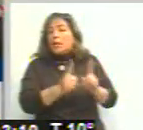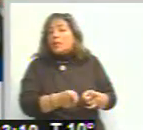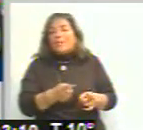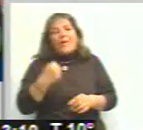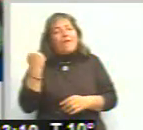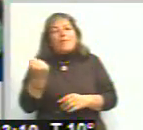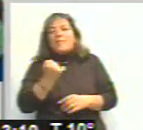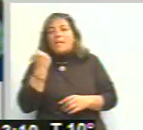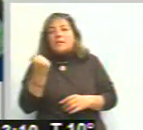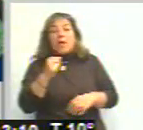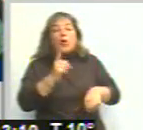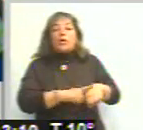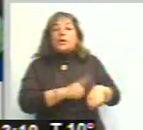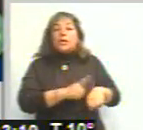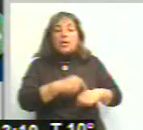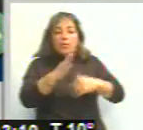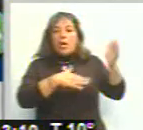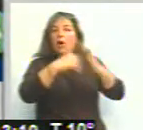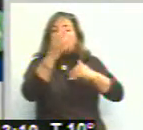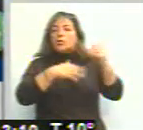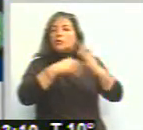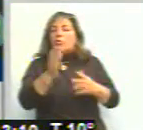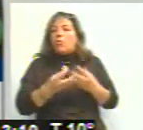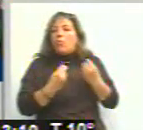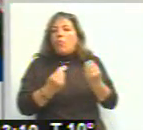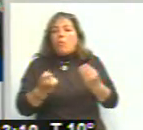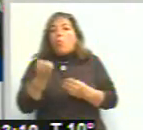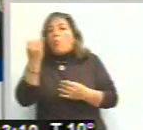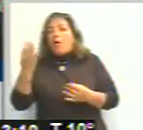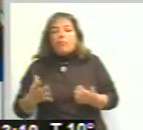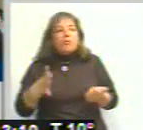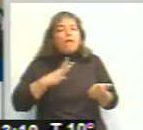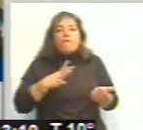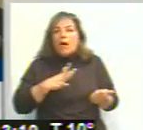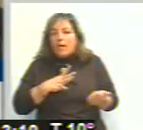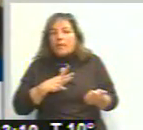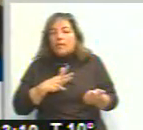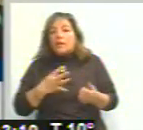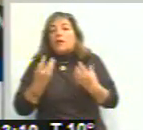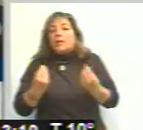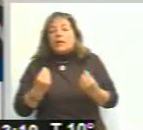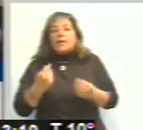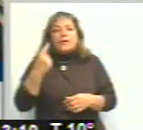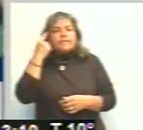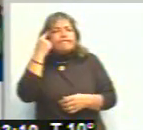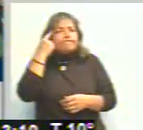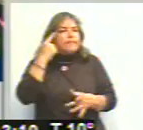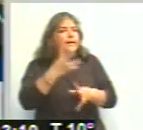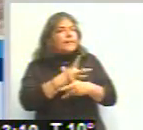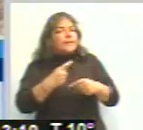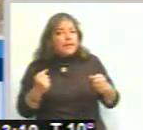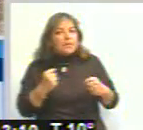con los plazos de obra, cómo se venían manejando los plazos de obra, cuál era la presunción de finalización de